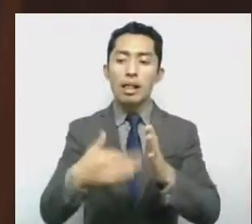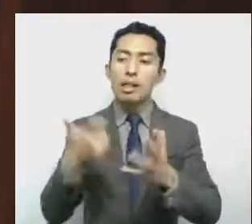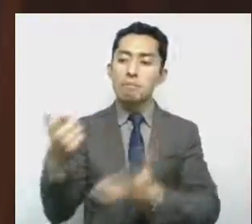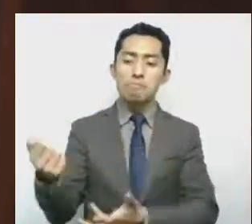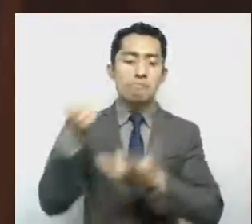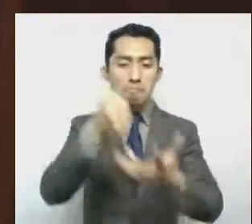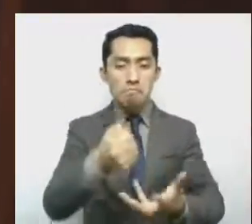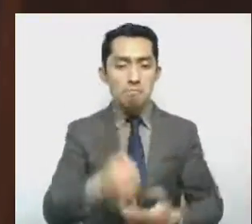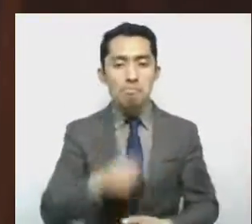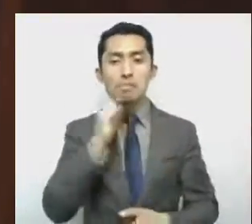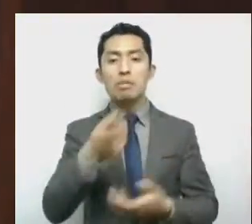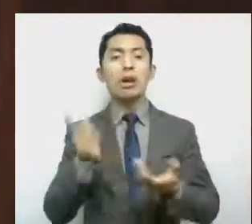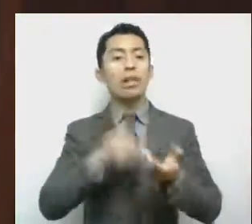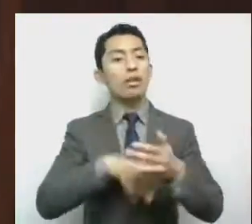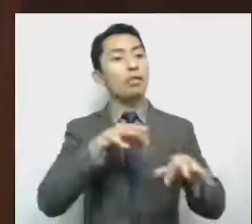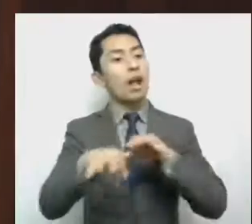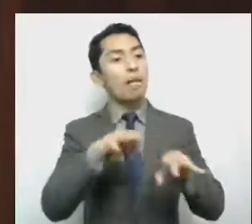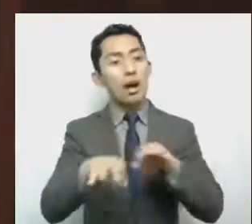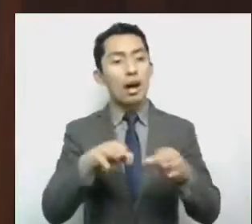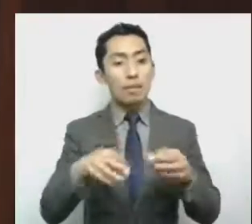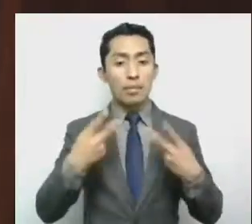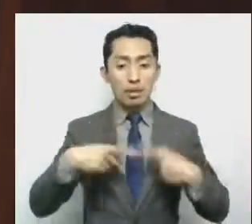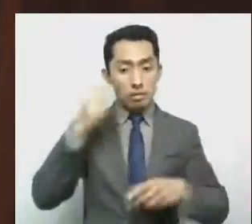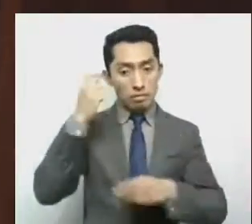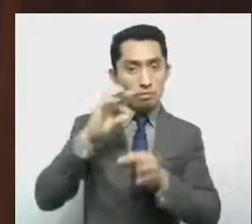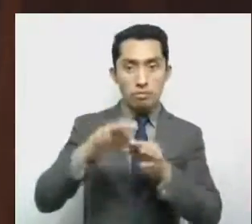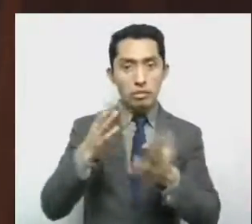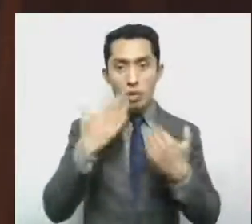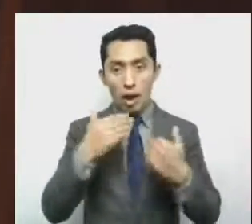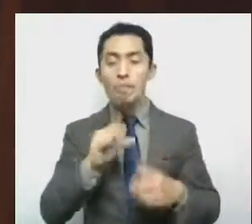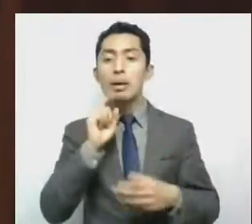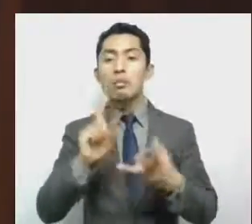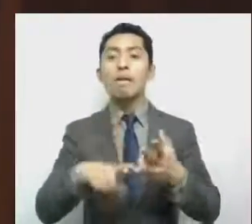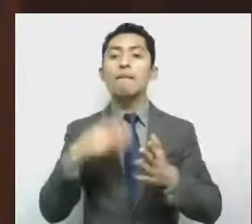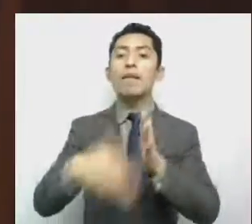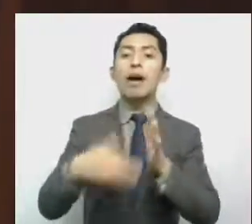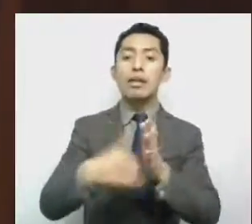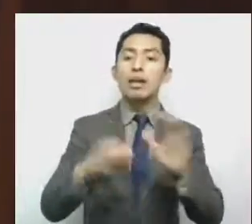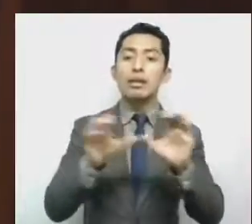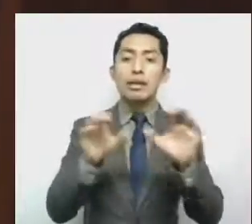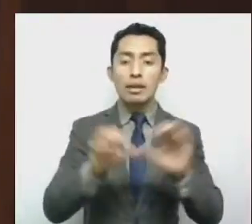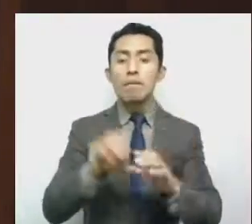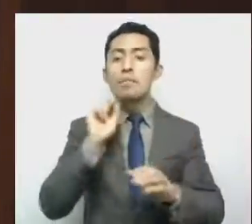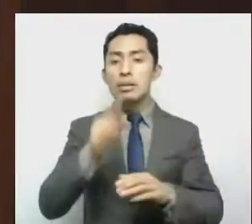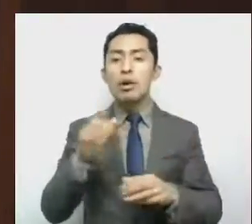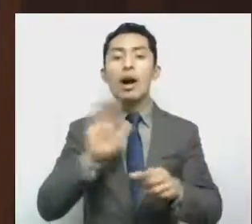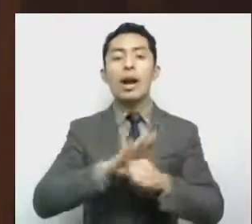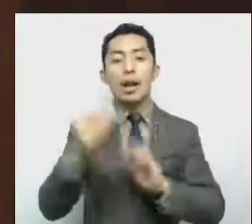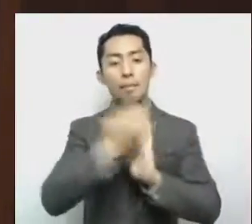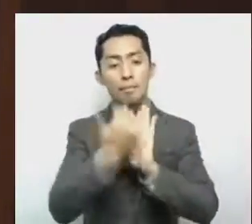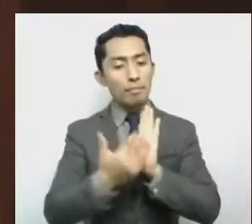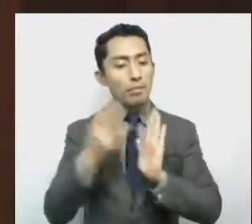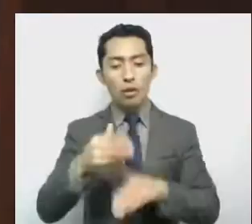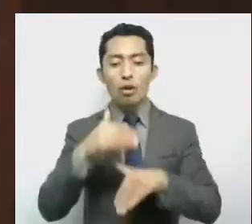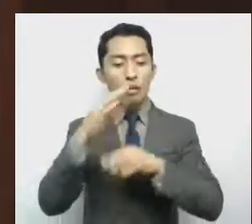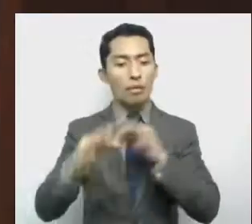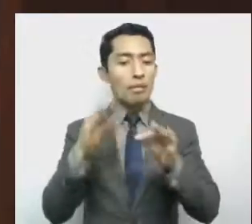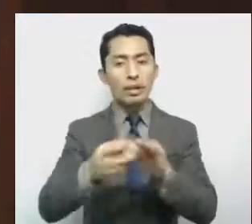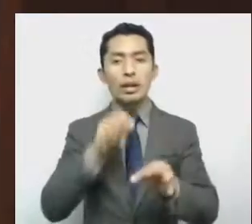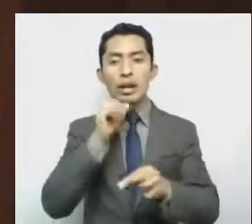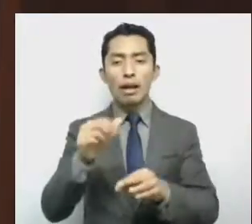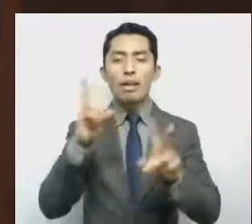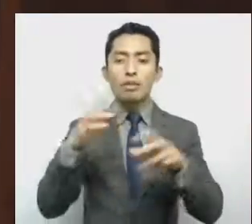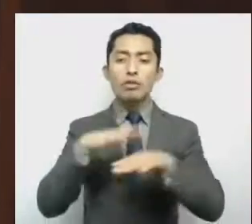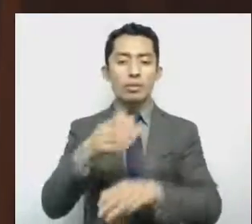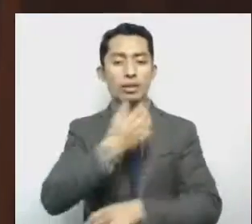plantilla laboral, pero principalmente por la falta de certificación e incumplimiento de la normatividad en materia de salud,